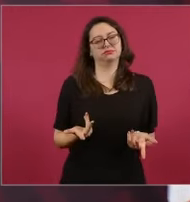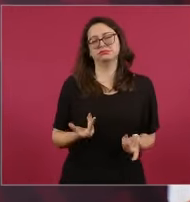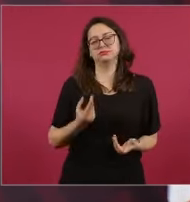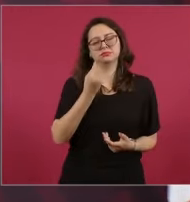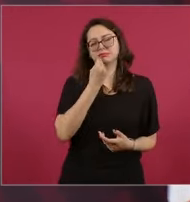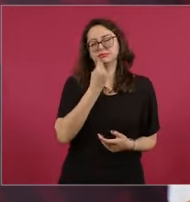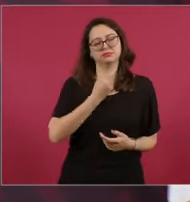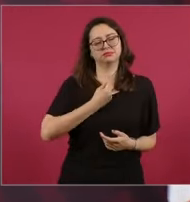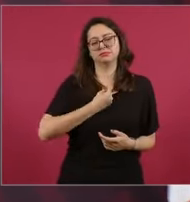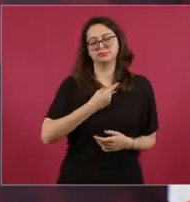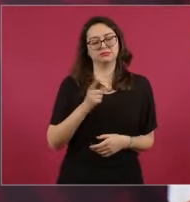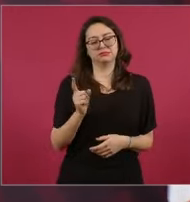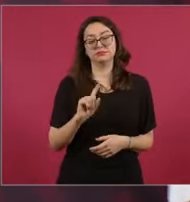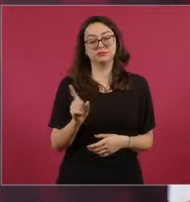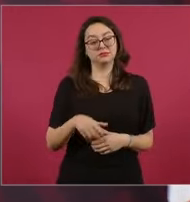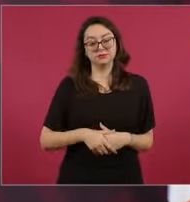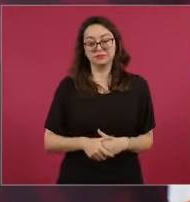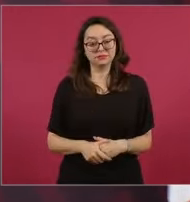No.